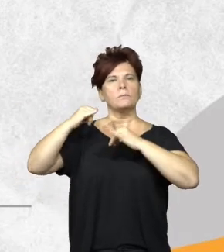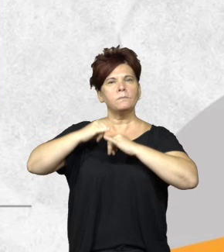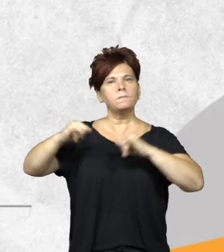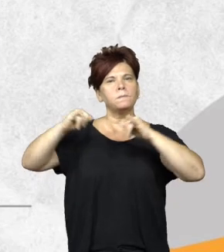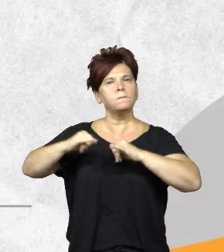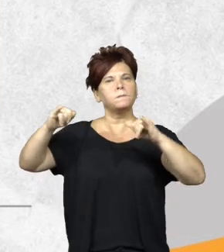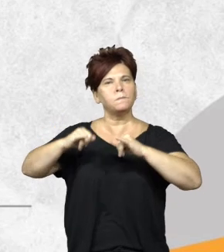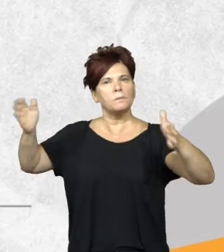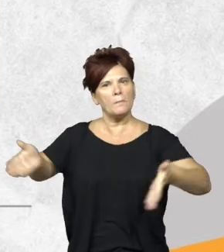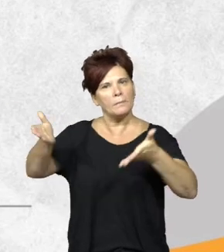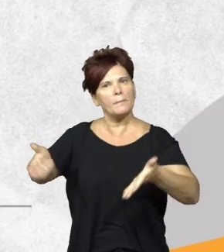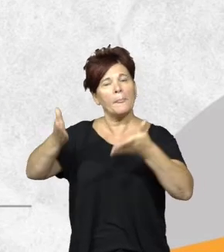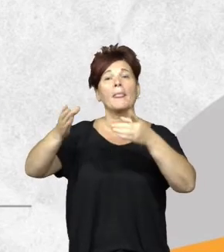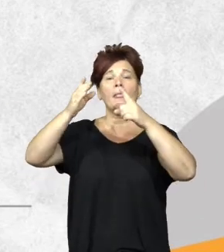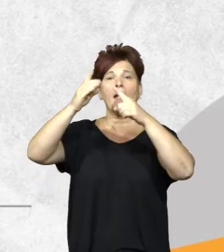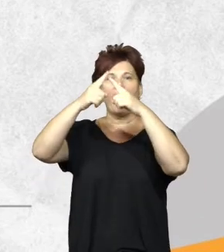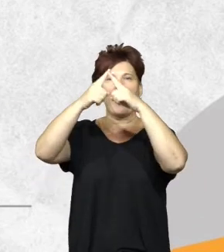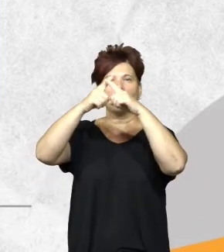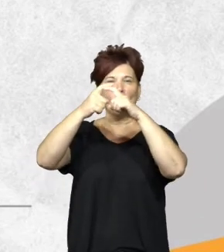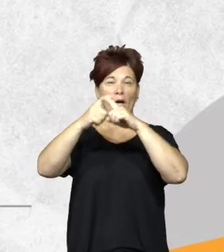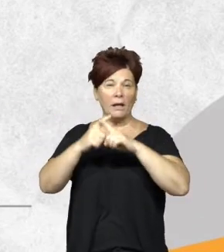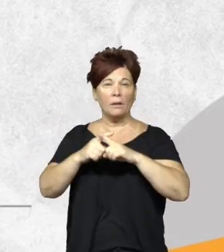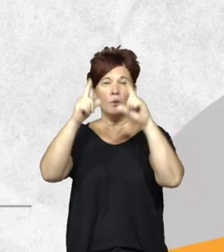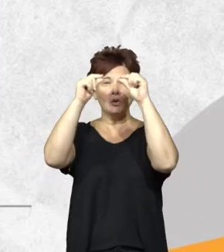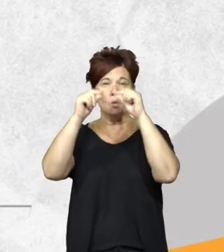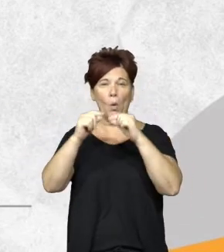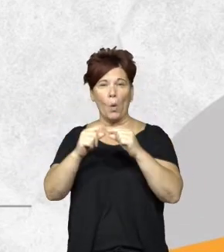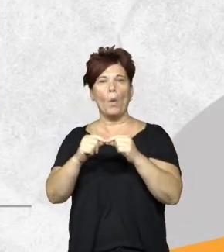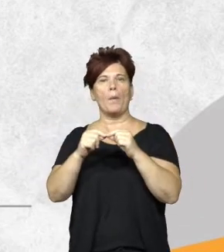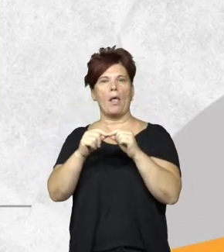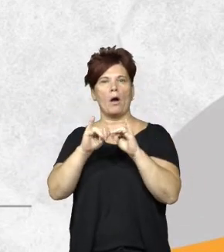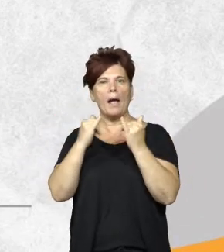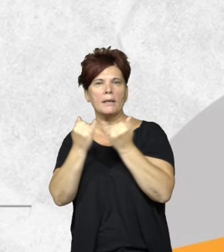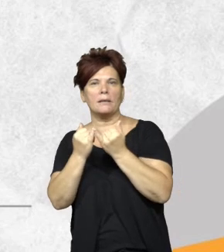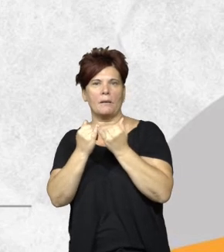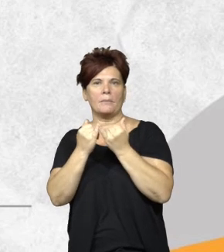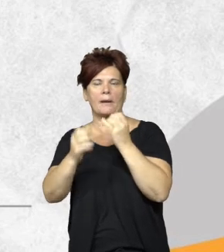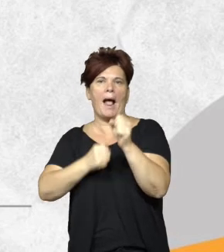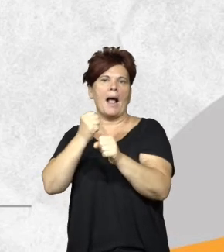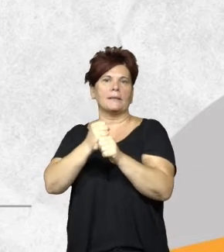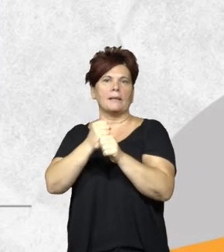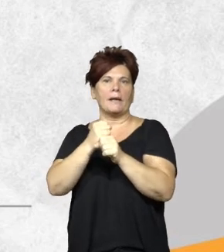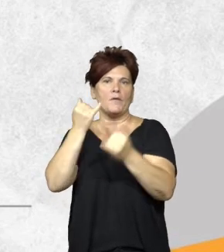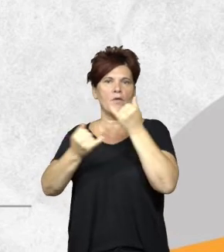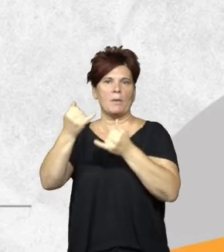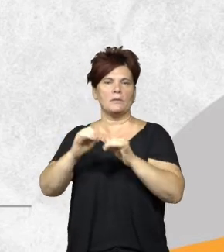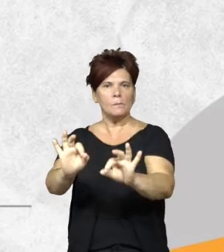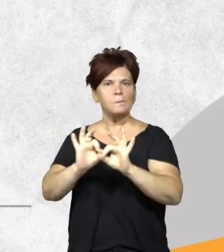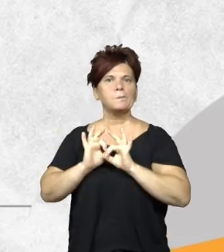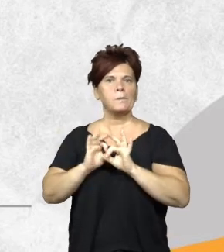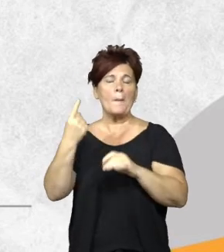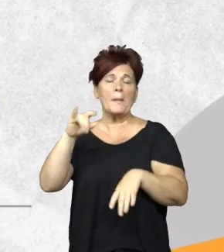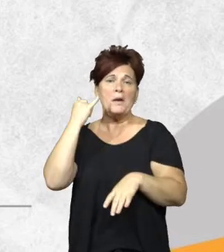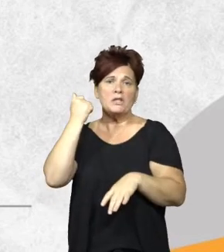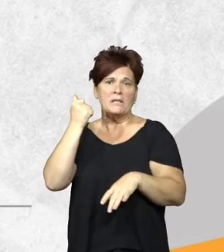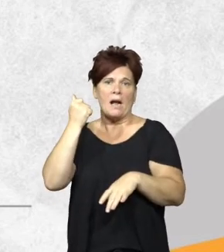este desarrollo de algoritmos las pruebas hasta tener la implementación completa pero ya con